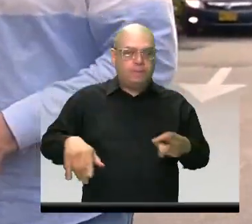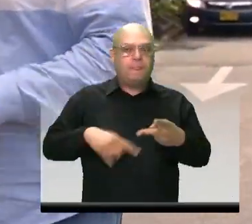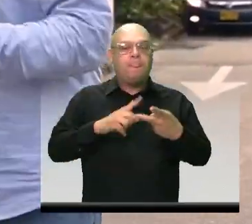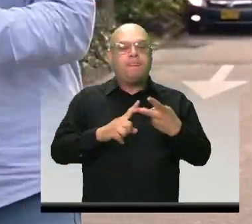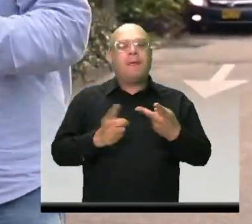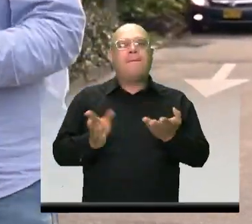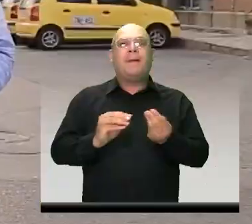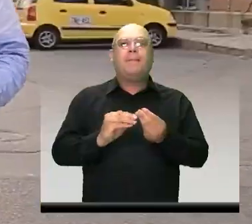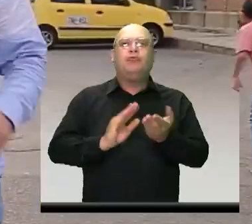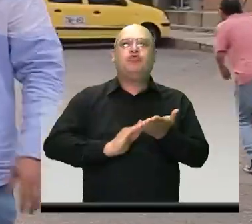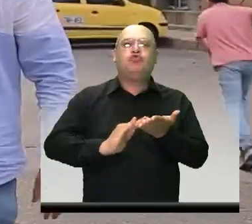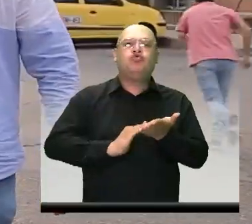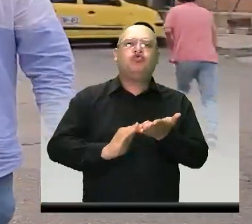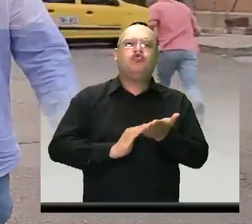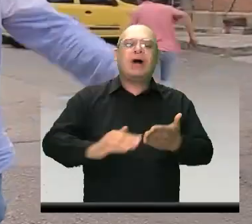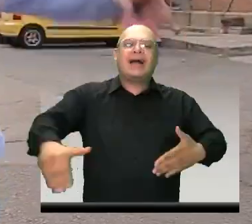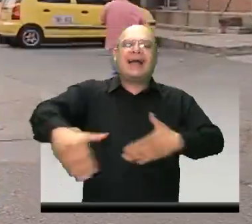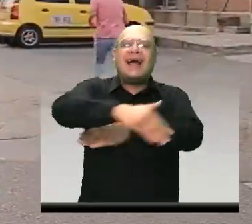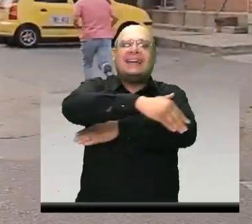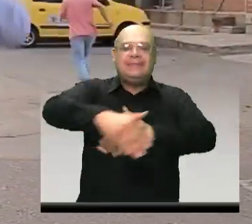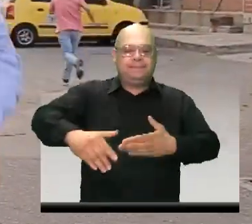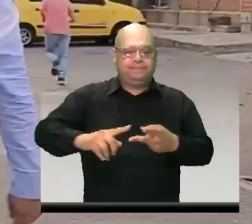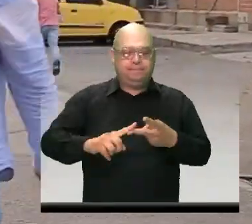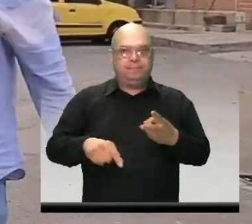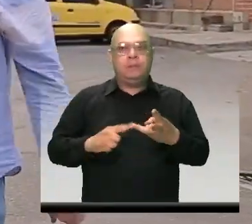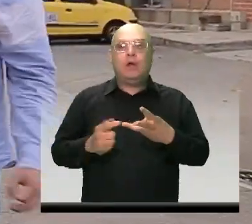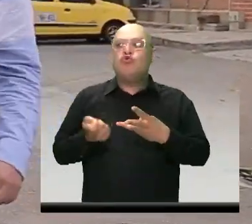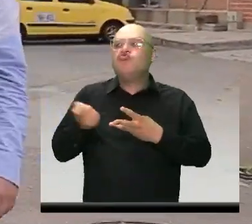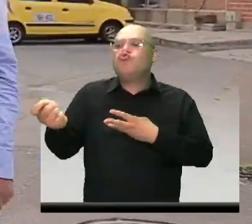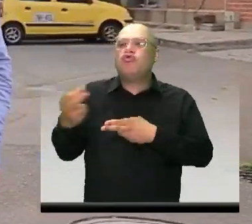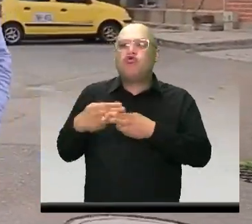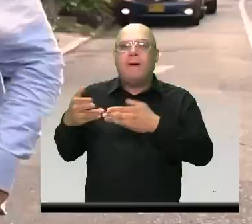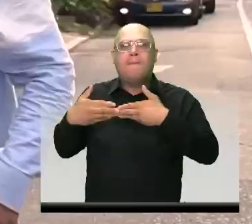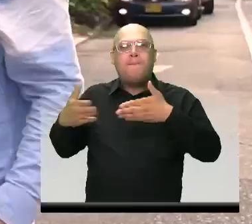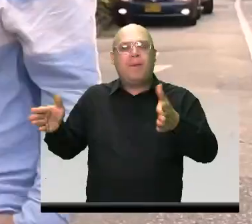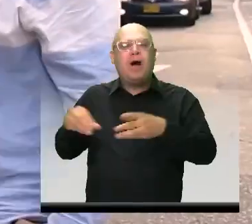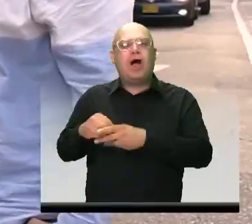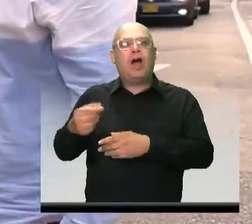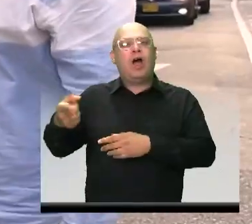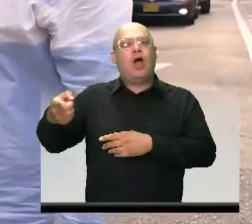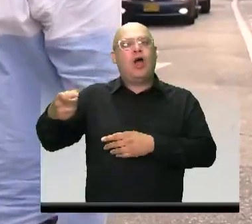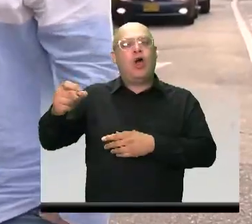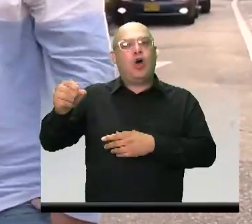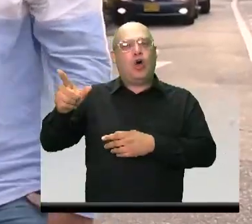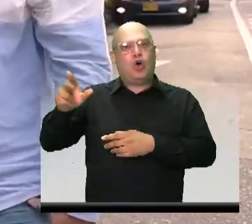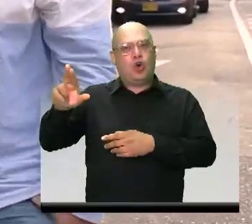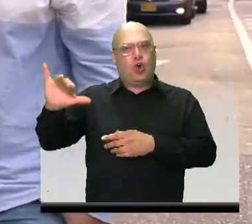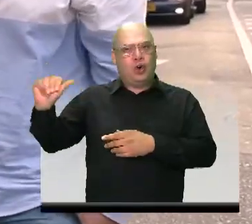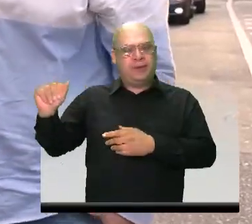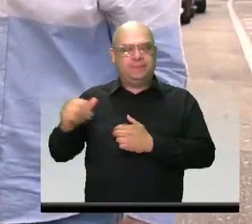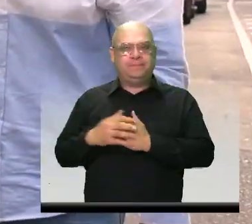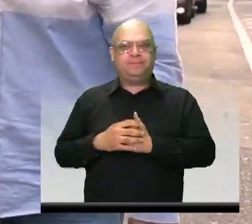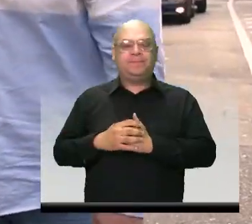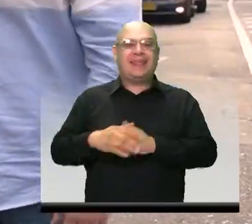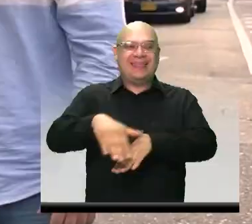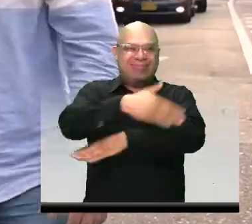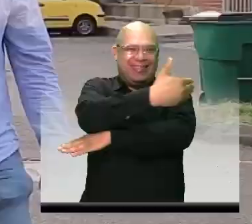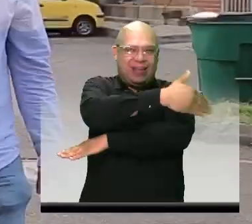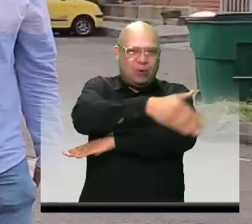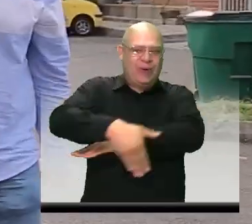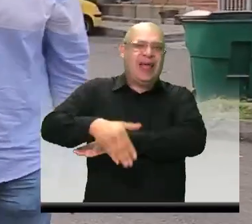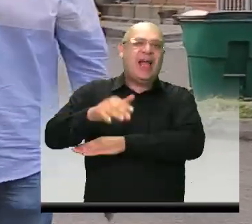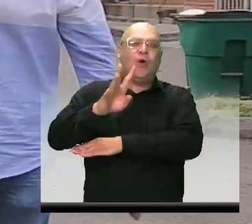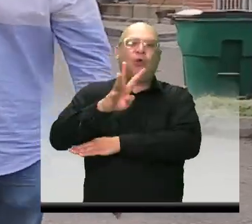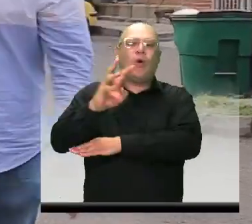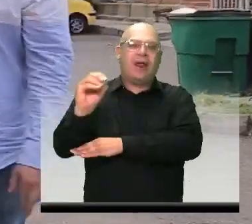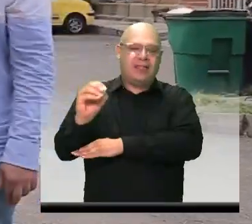permanente a la malla vial. Pero hay una apertura aquí cerquita, en La Gloria, alcalde. Hablemos de ella. Aquí en la diagonal 40, entre San José y San Pío,